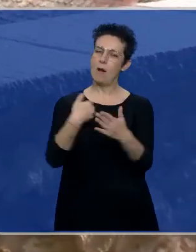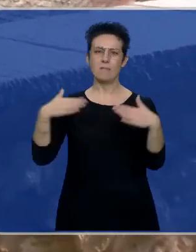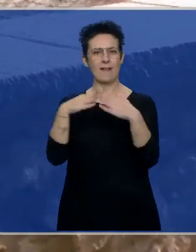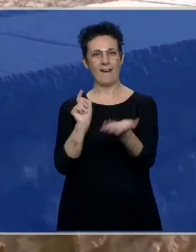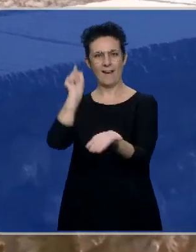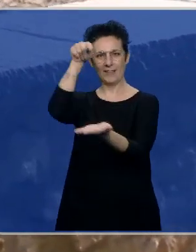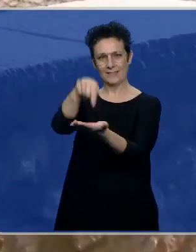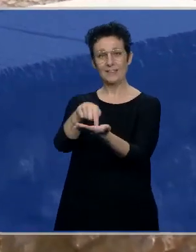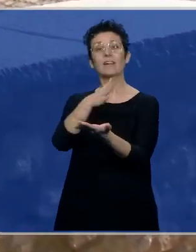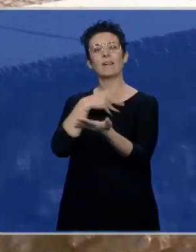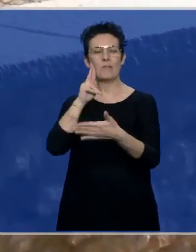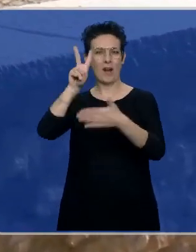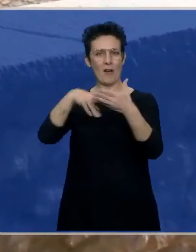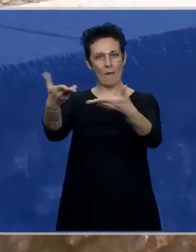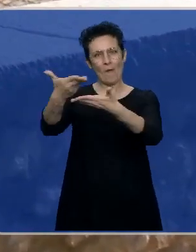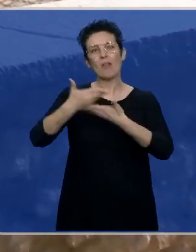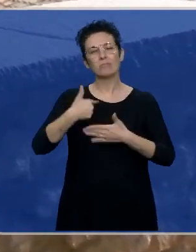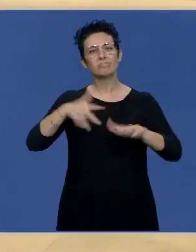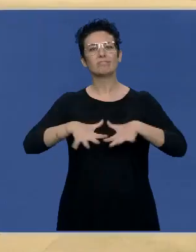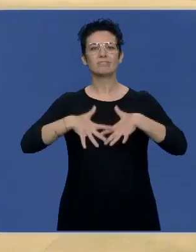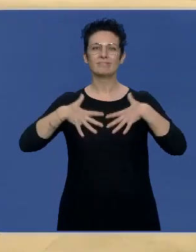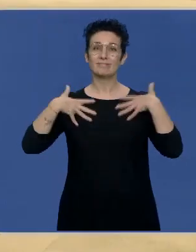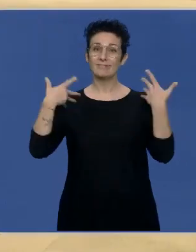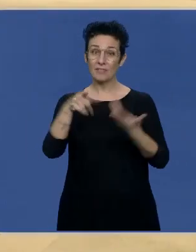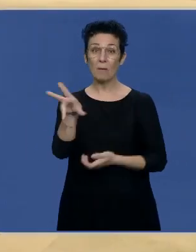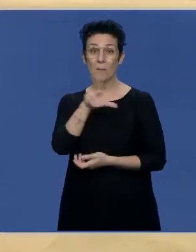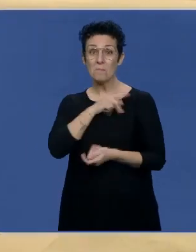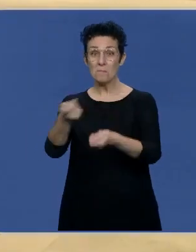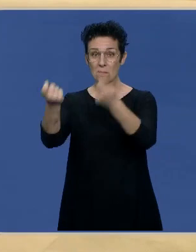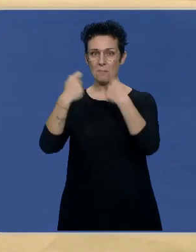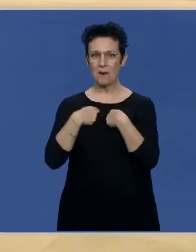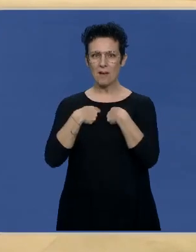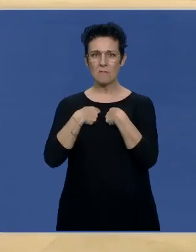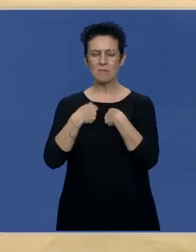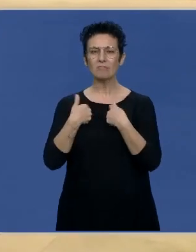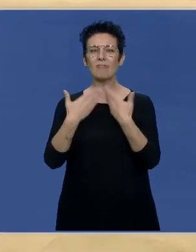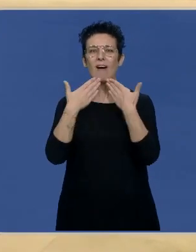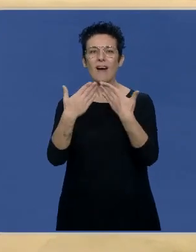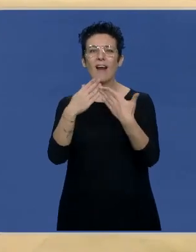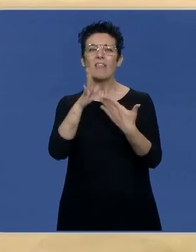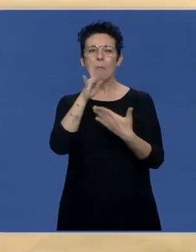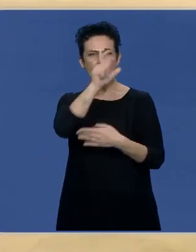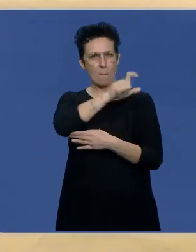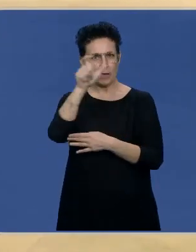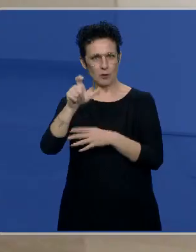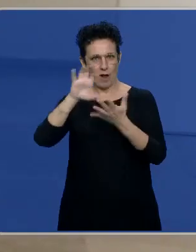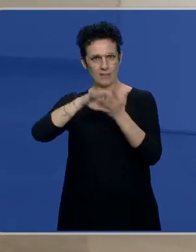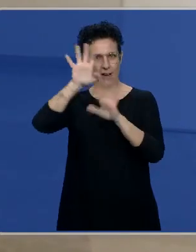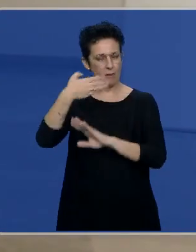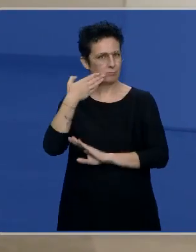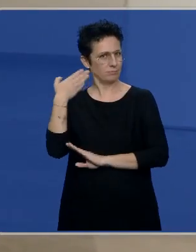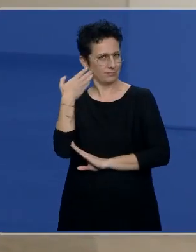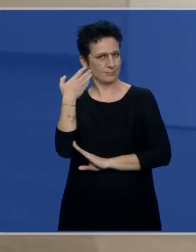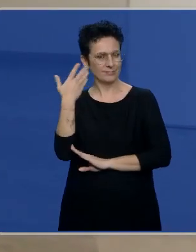reconocimiento. Para mí es una emoción el recibir este galardón que han tenido grandes personajes de la cultura castellano-leonesa.